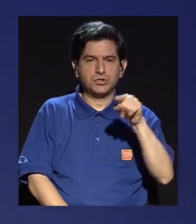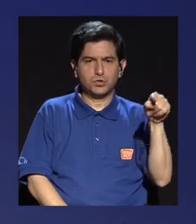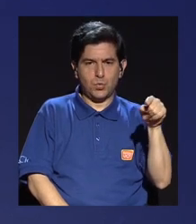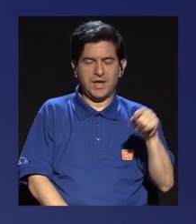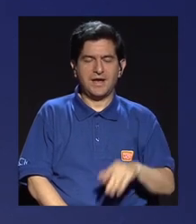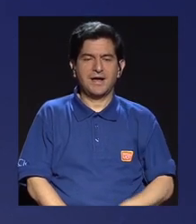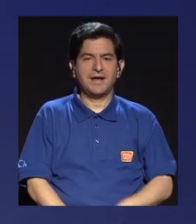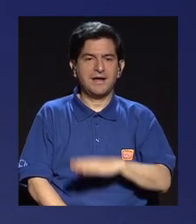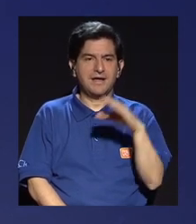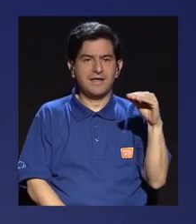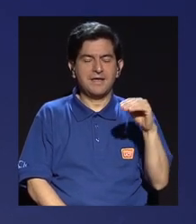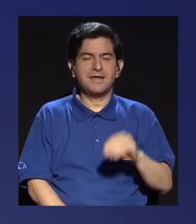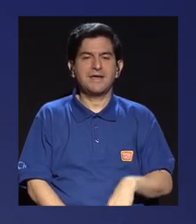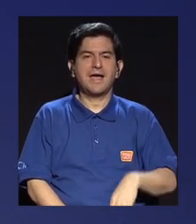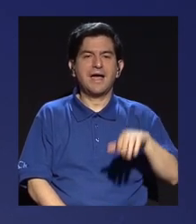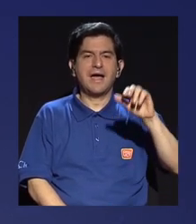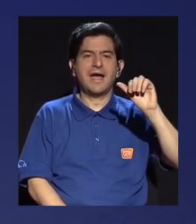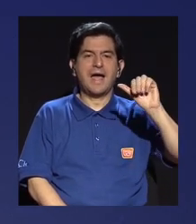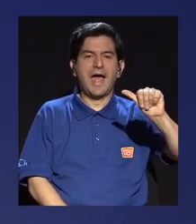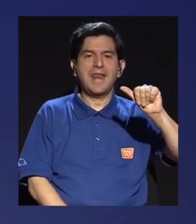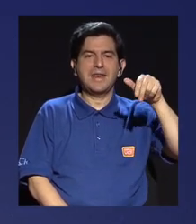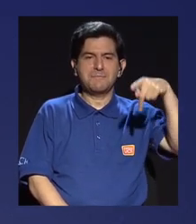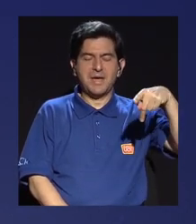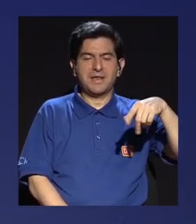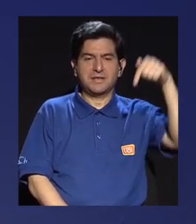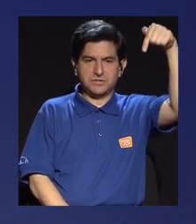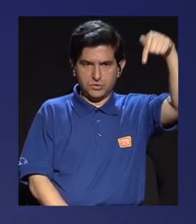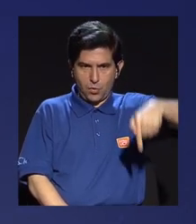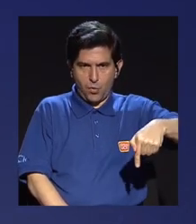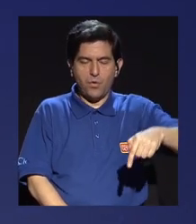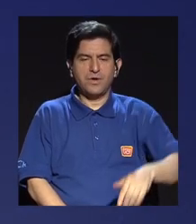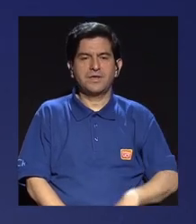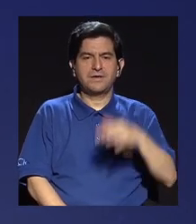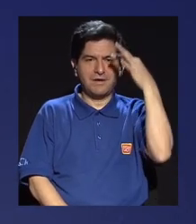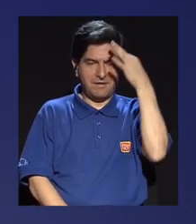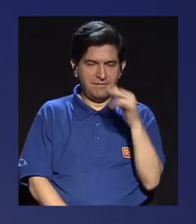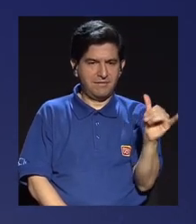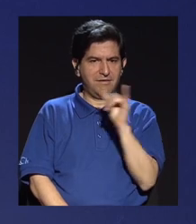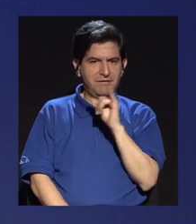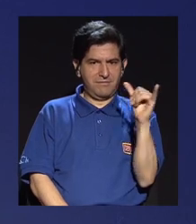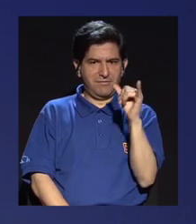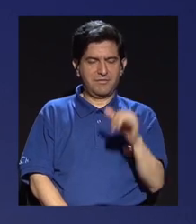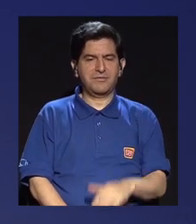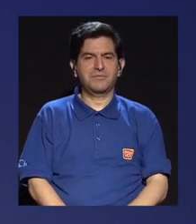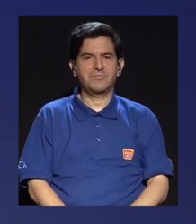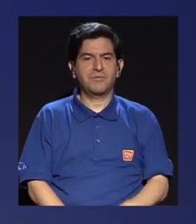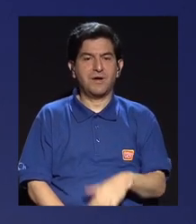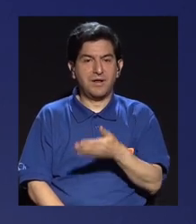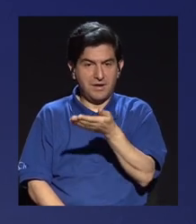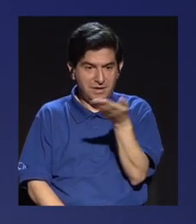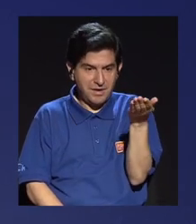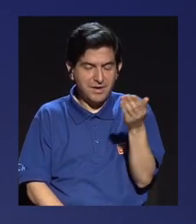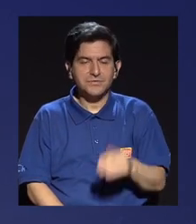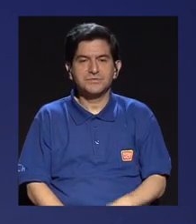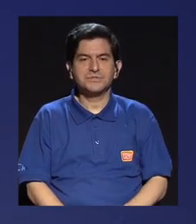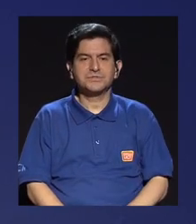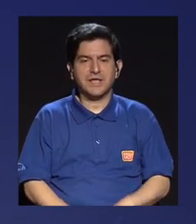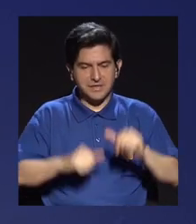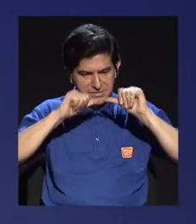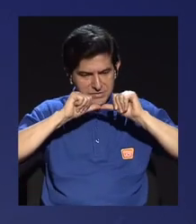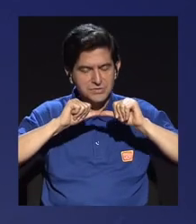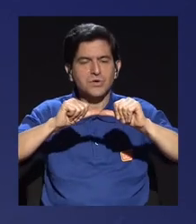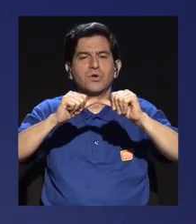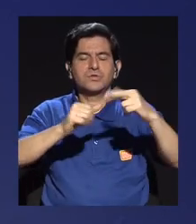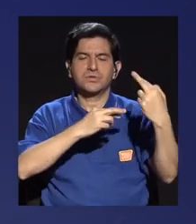supuesto como Annie Pérez pero que el día de hoy creo que también les da a ustedes la estafeta de una gran